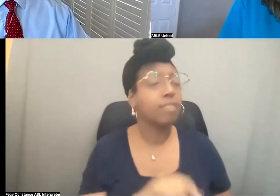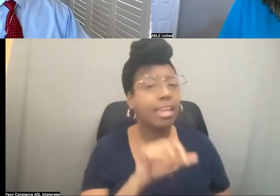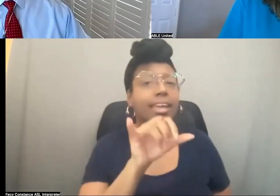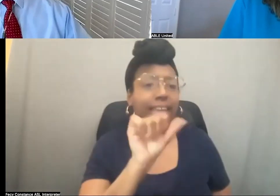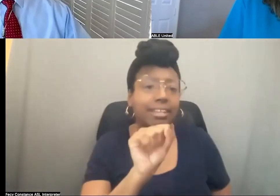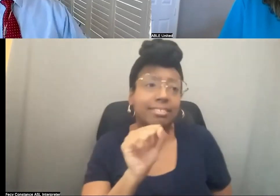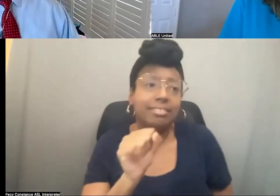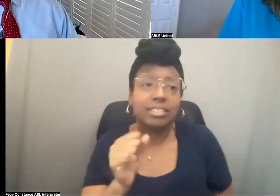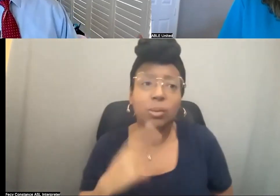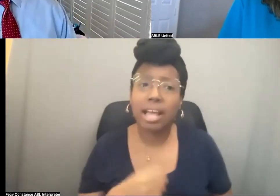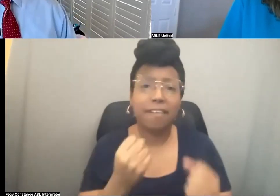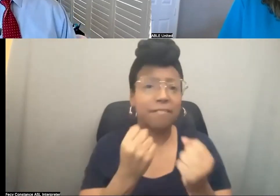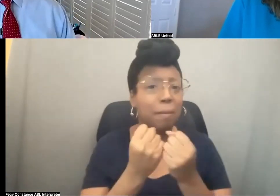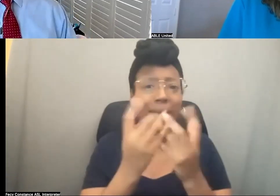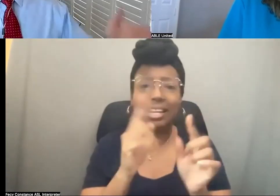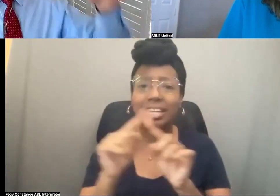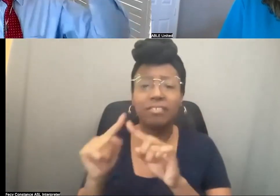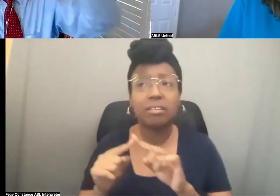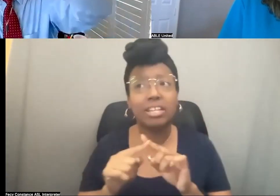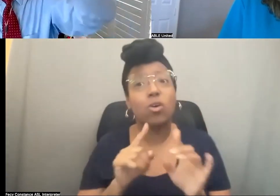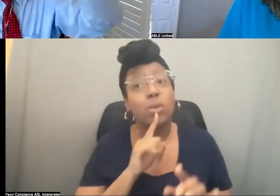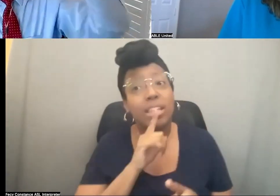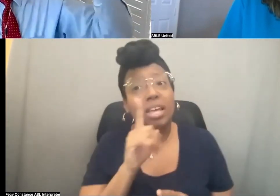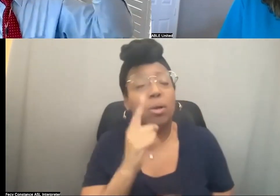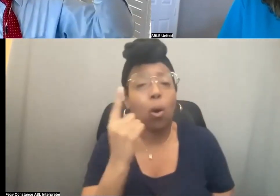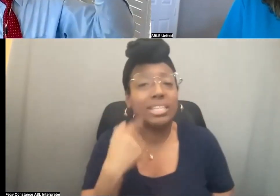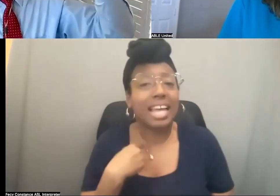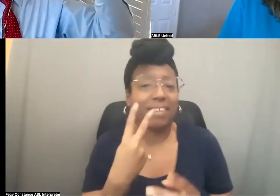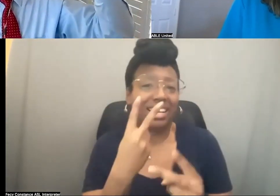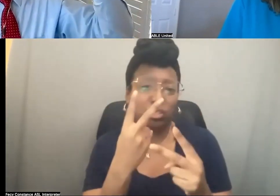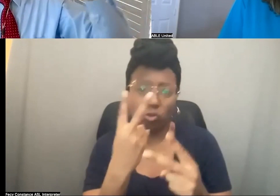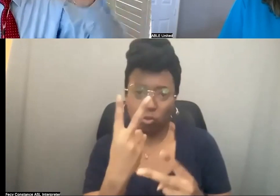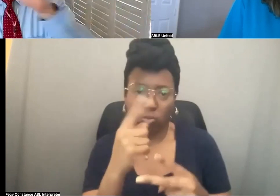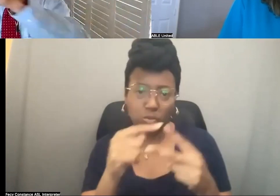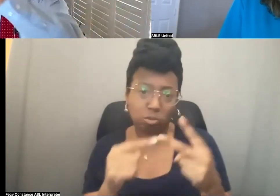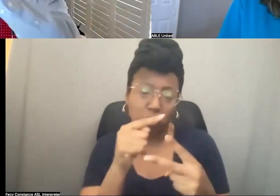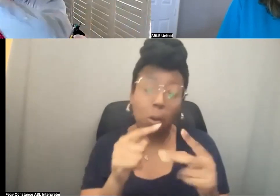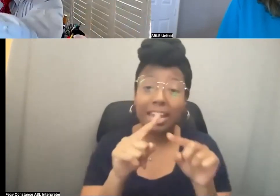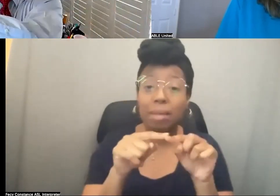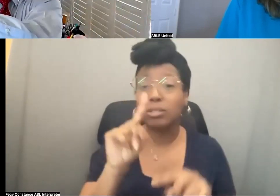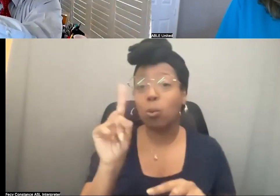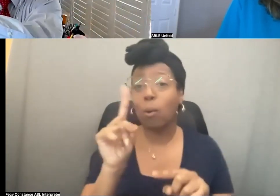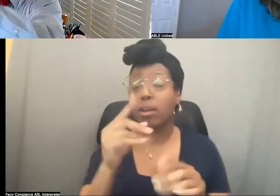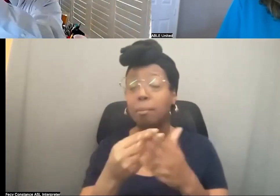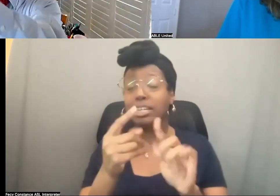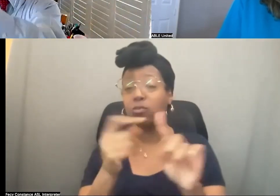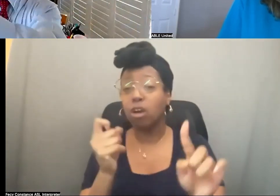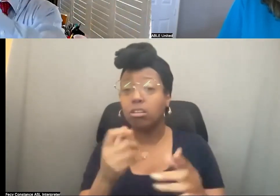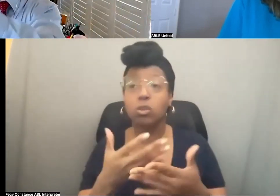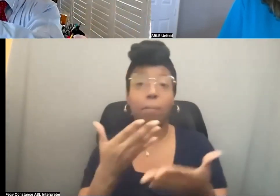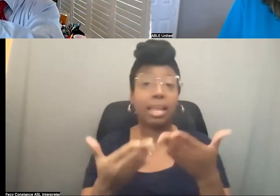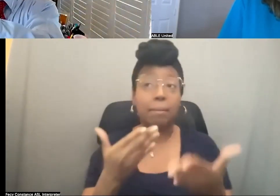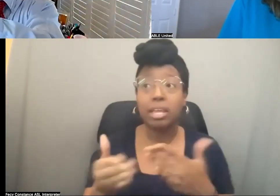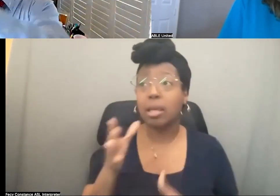frecuentemente van a haber por lo menos dos tipos de fideicomisos de necesidades especiales porque recuerden, depende de la fuente del ingreso. Tal vez